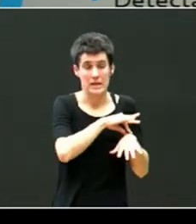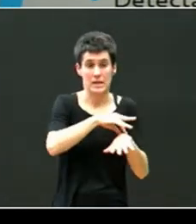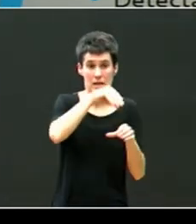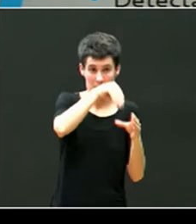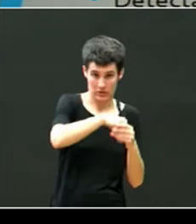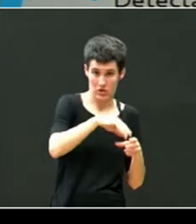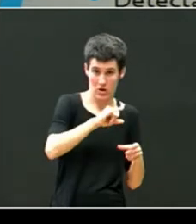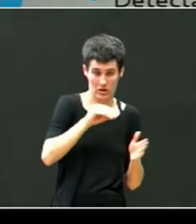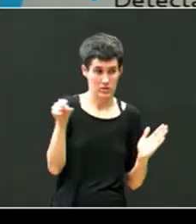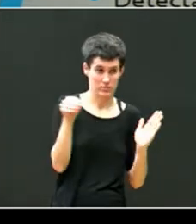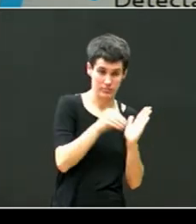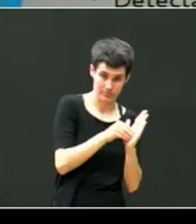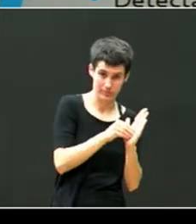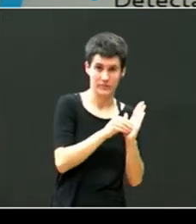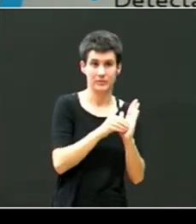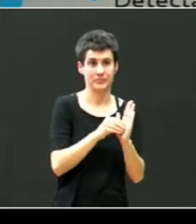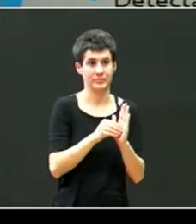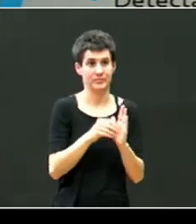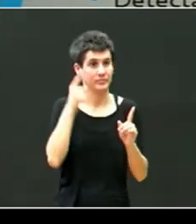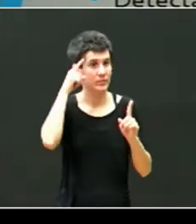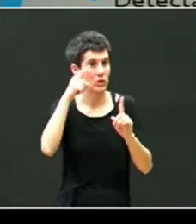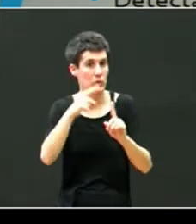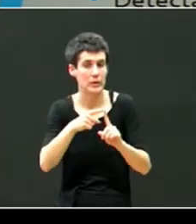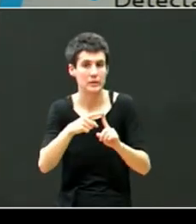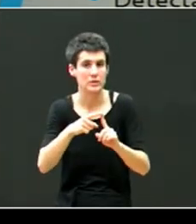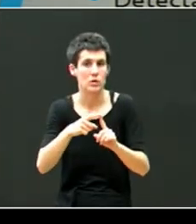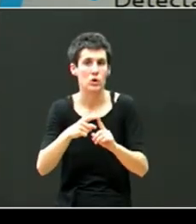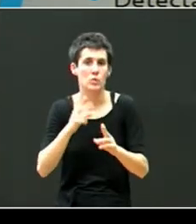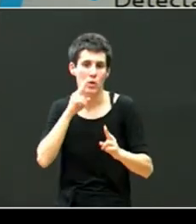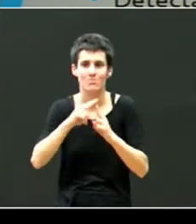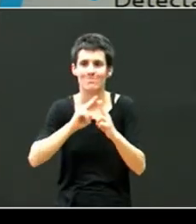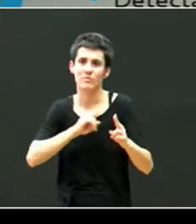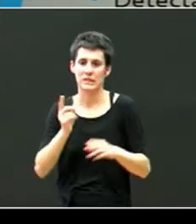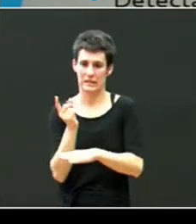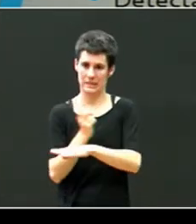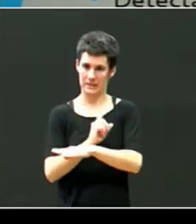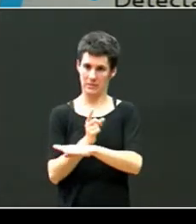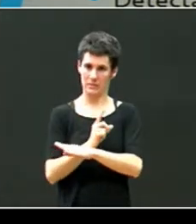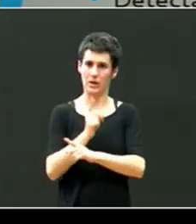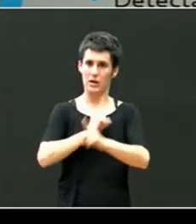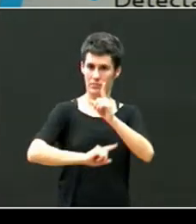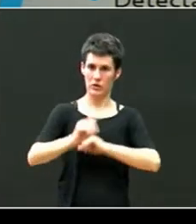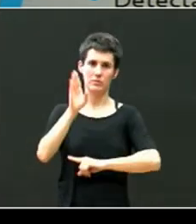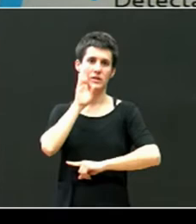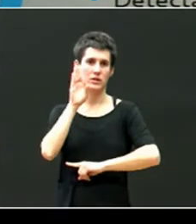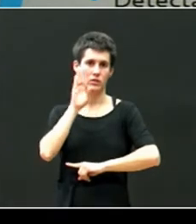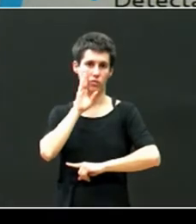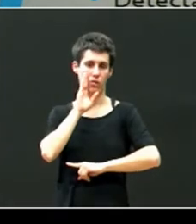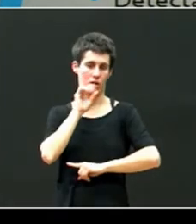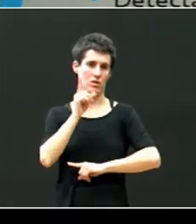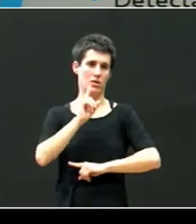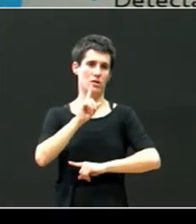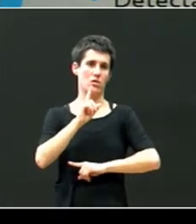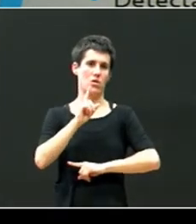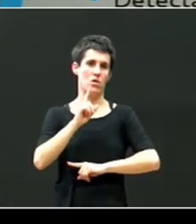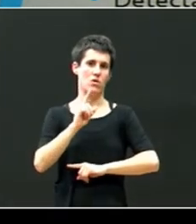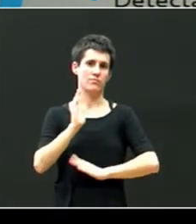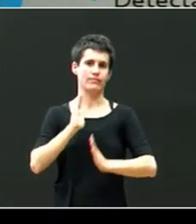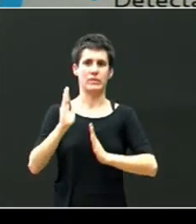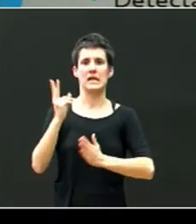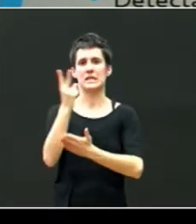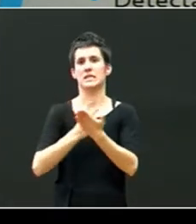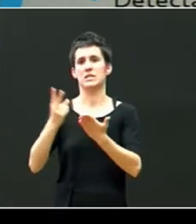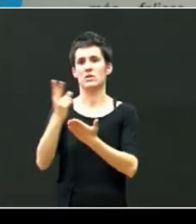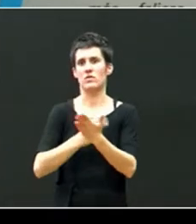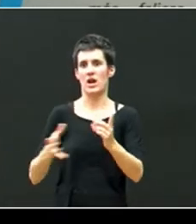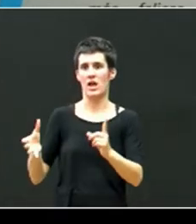desde el principio una respuesta temprana y especializada a este tipo de problemas que no se detecten los casos en la secundaria que puedan detectarse